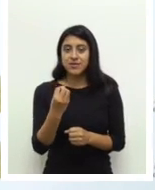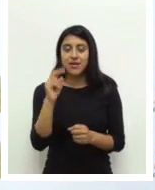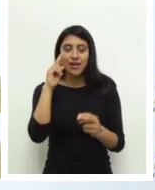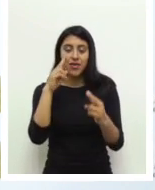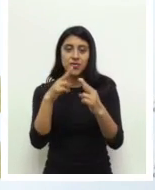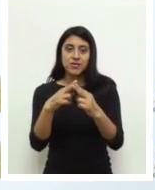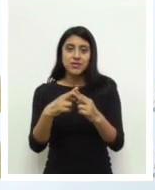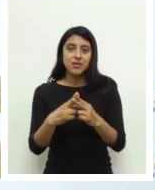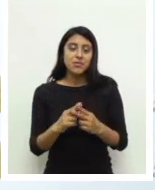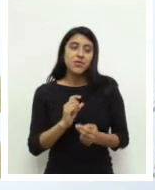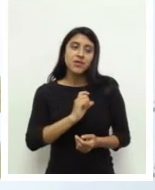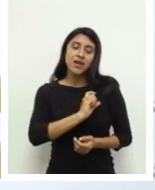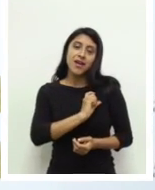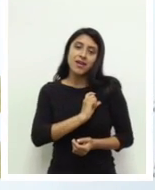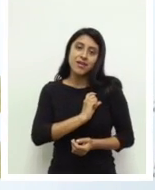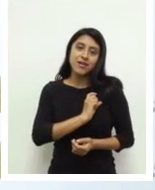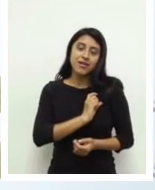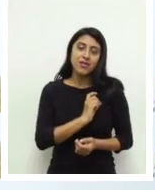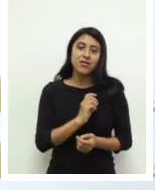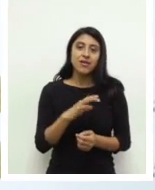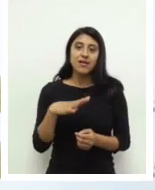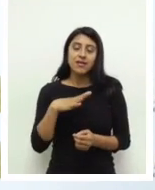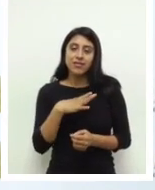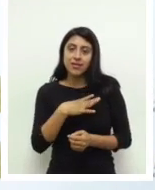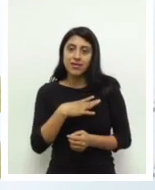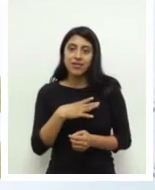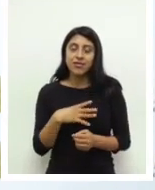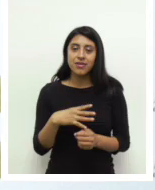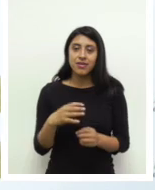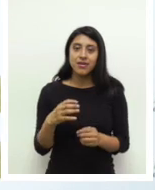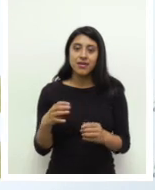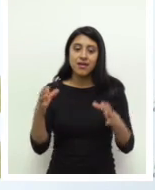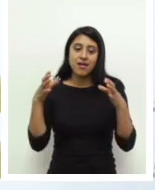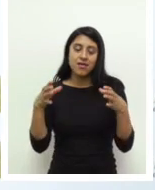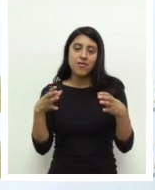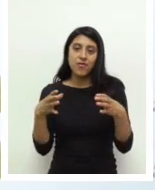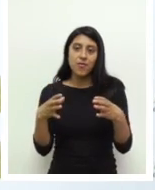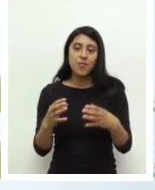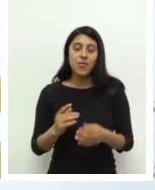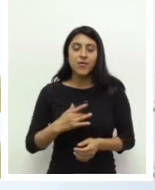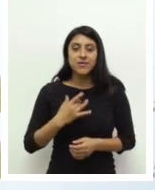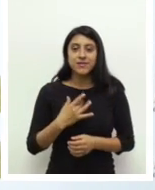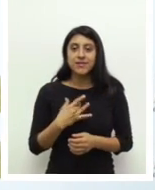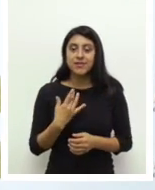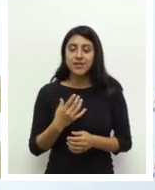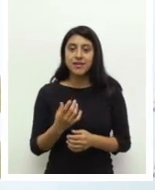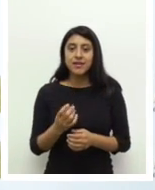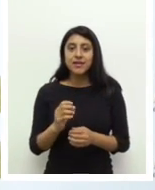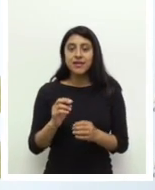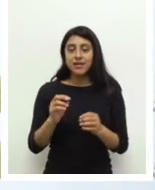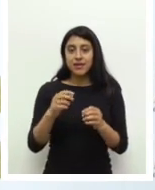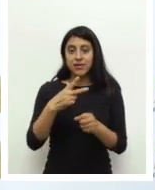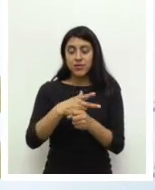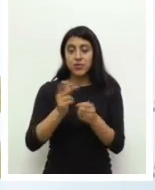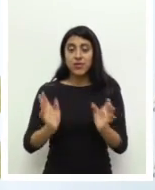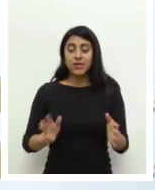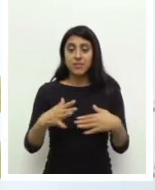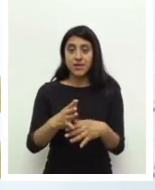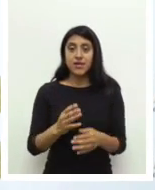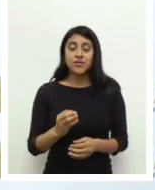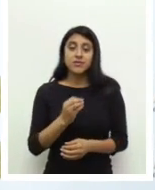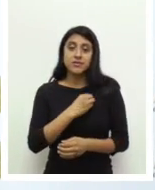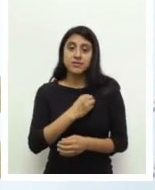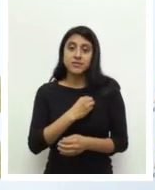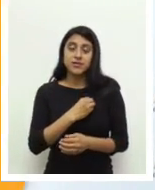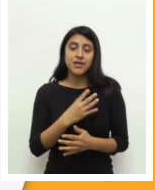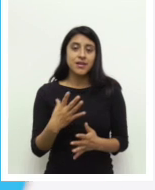gran cariño que le han tenido al grupo, pero también el gran talento, la calidad de gente que existe y la diversidad de gente que existe